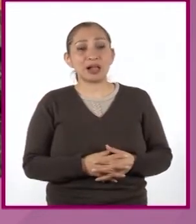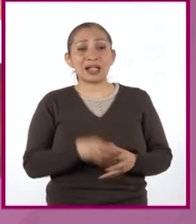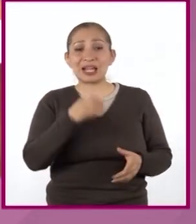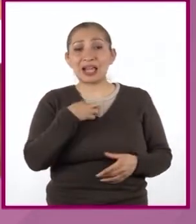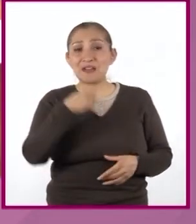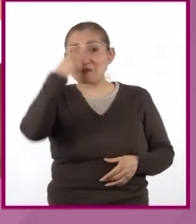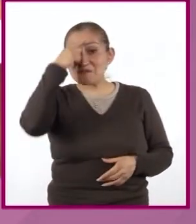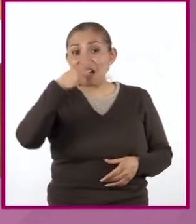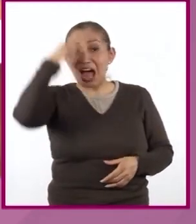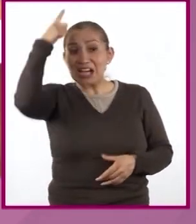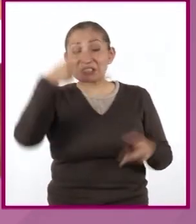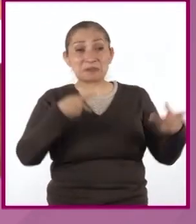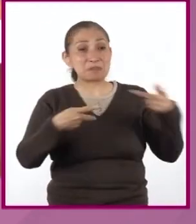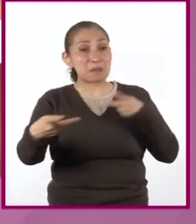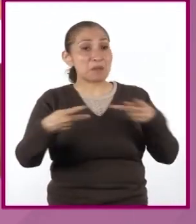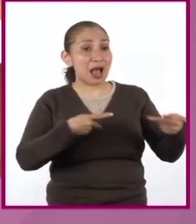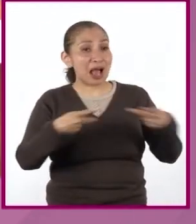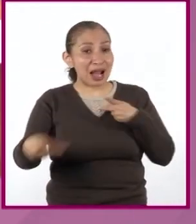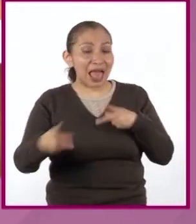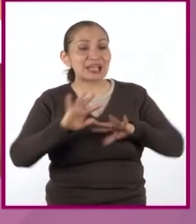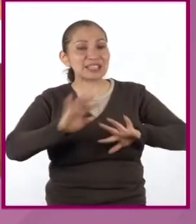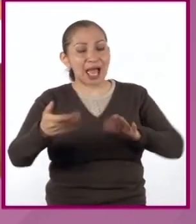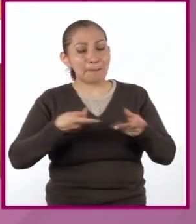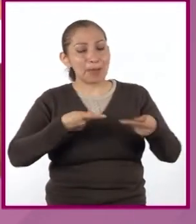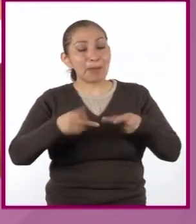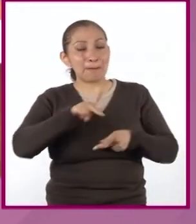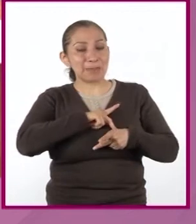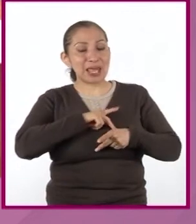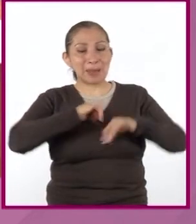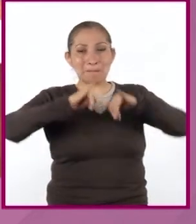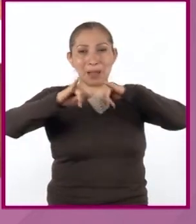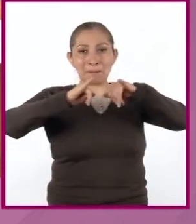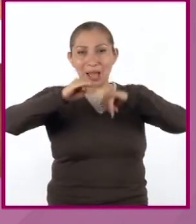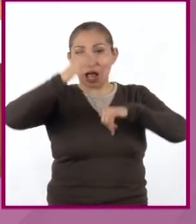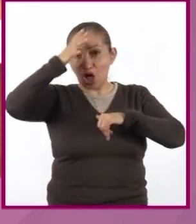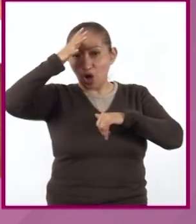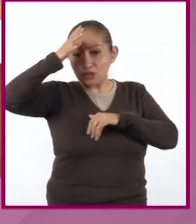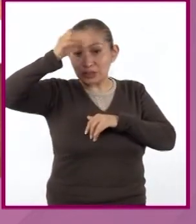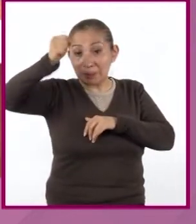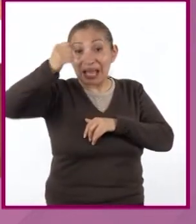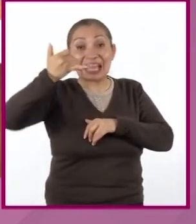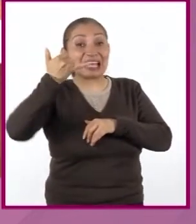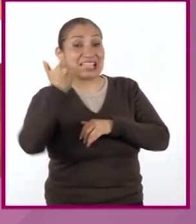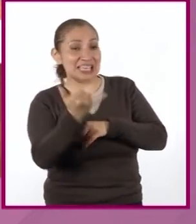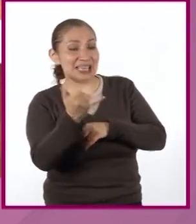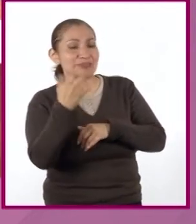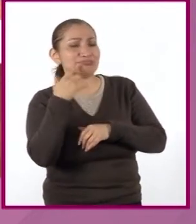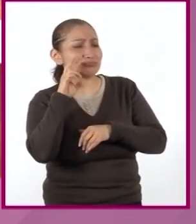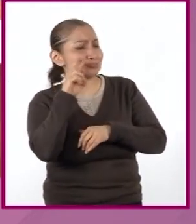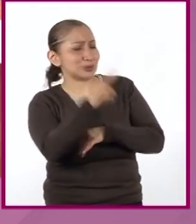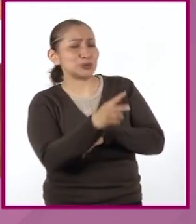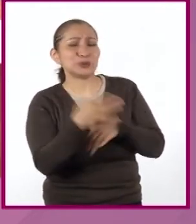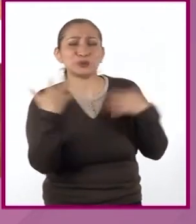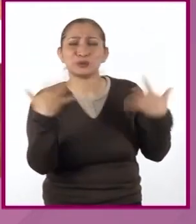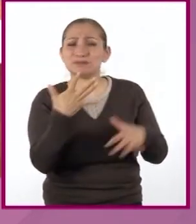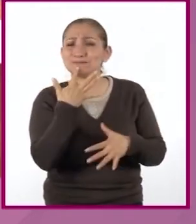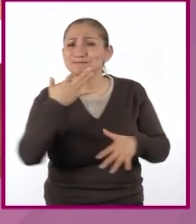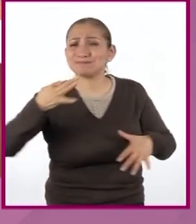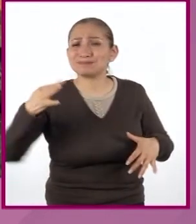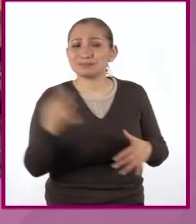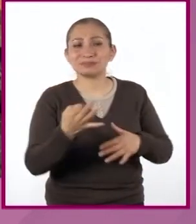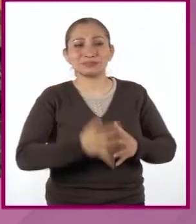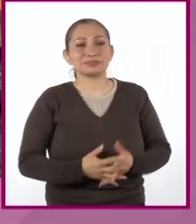fácil es su preparación! Ya cociné mi mapa conceptual y me quedó de rechupete.